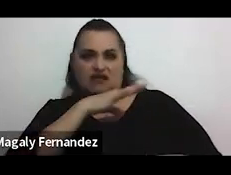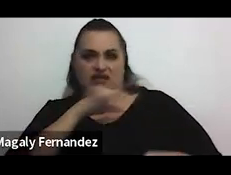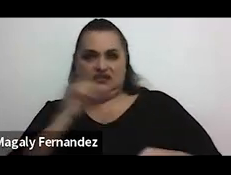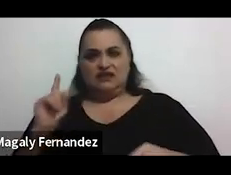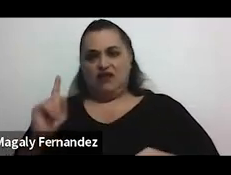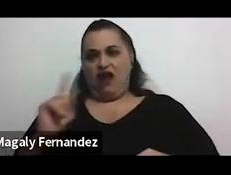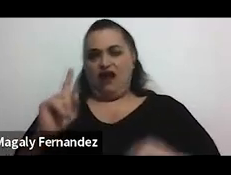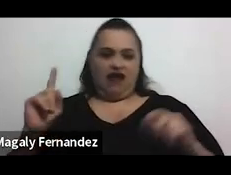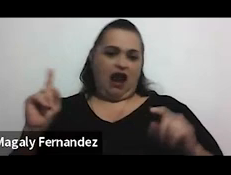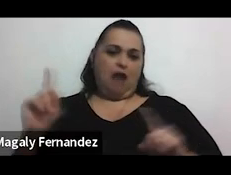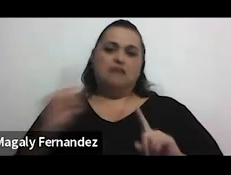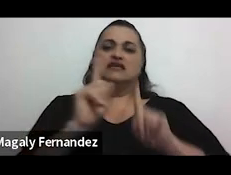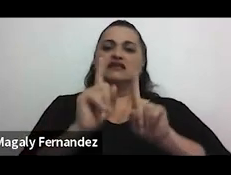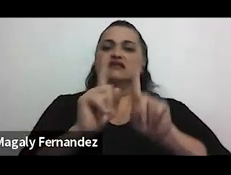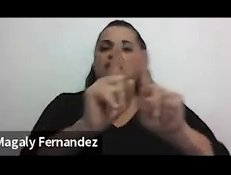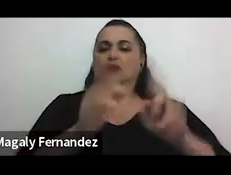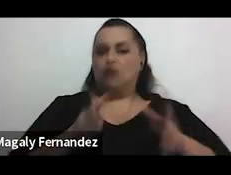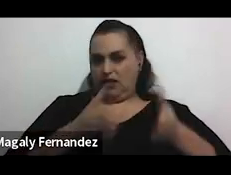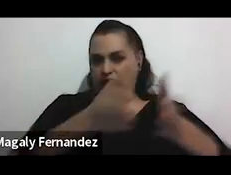caminando por la calle?